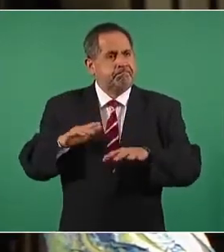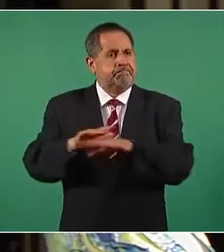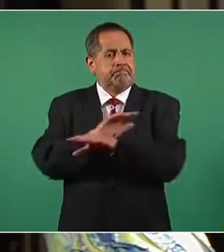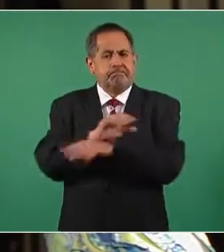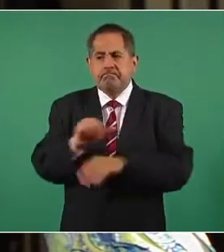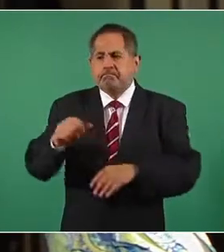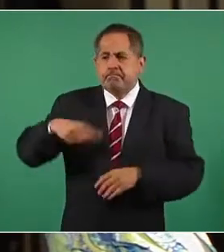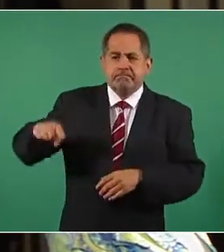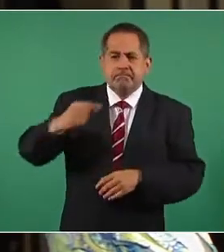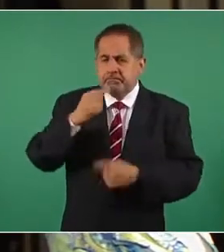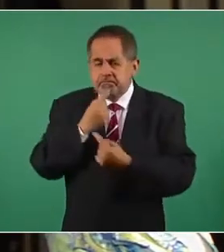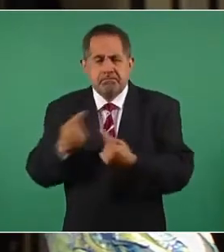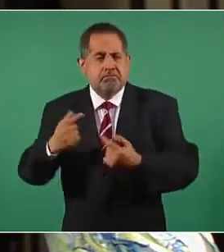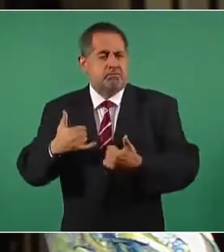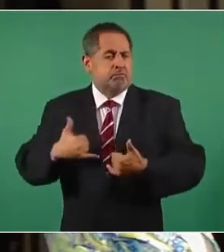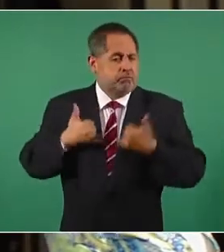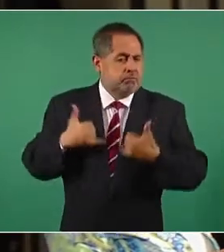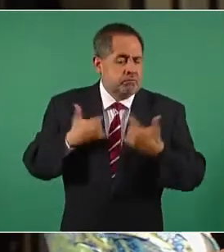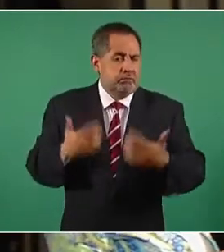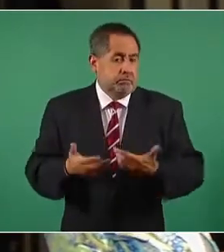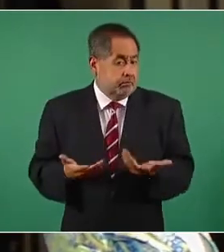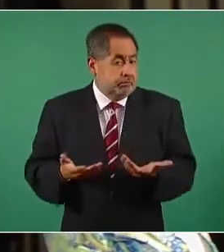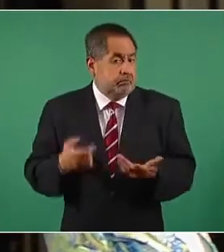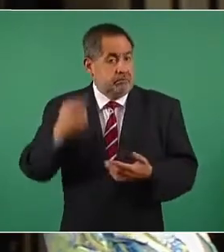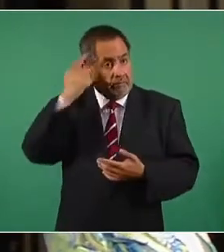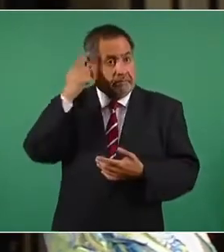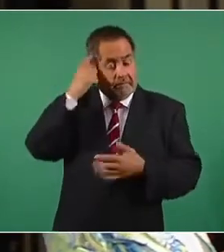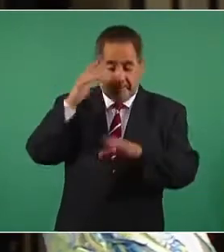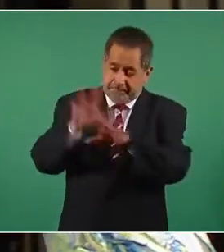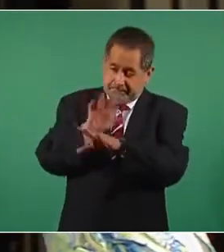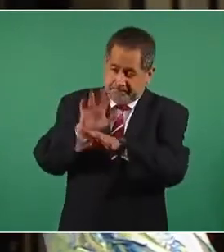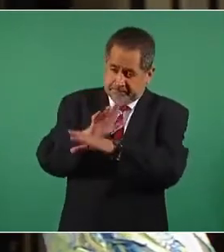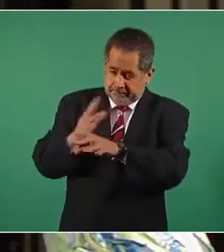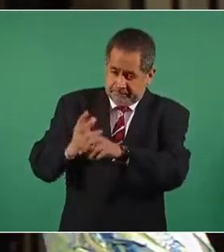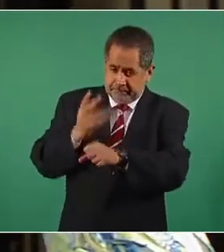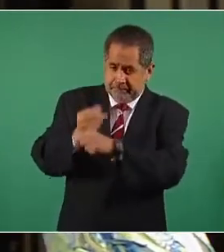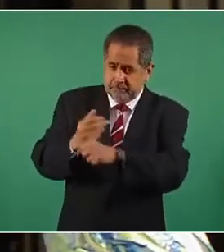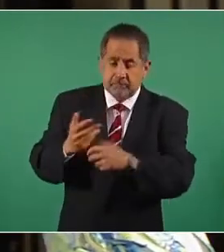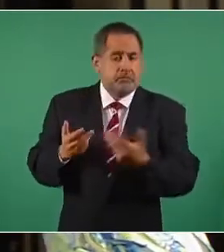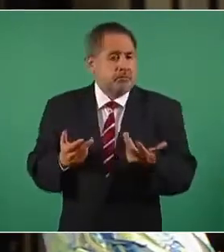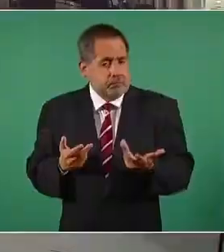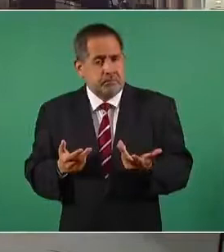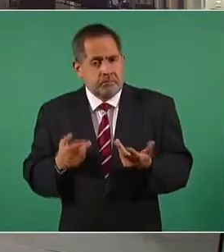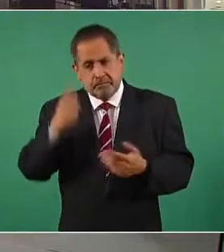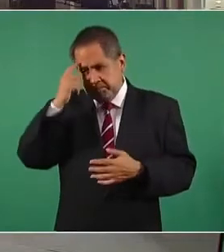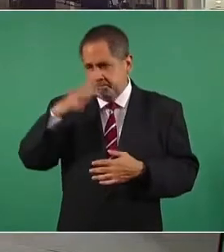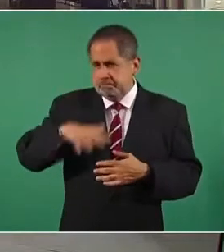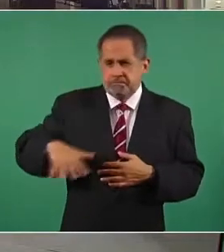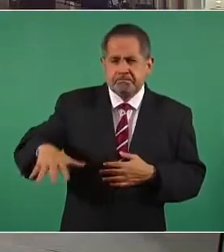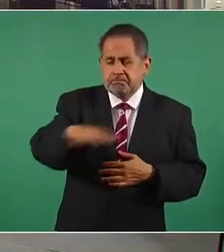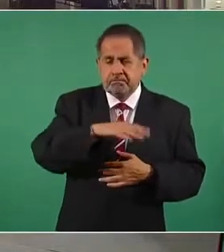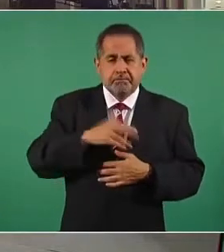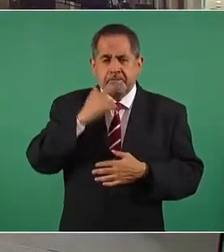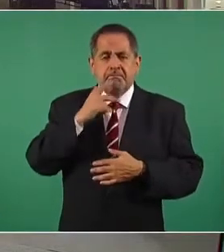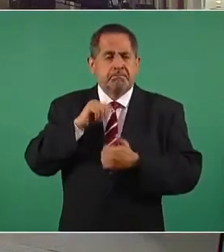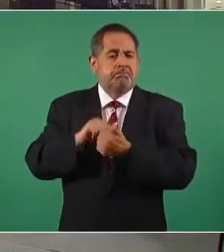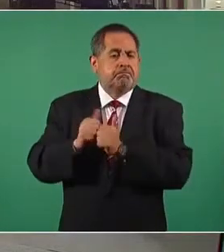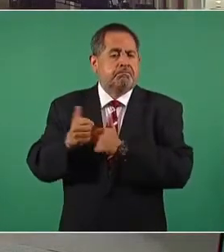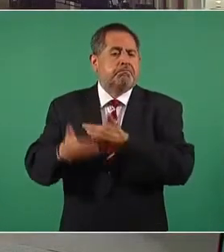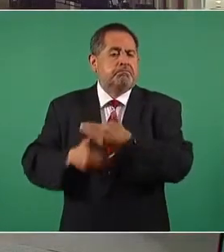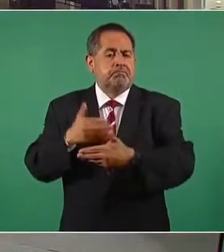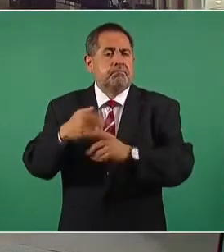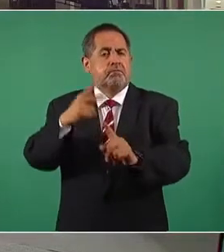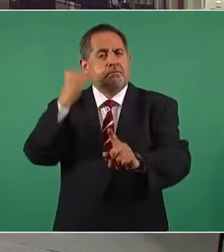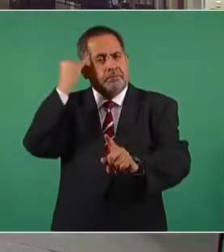Y también, si con estas reformas de pensamiento se podría como que pluralizar el contexto de esta idea que usted ha